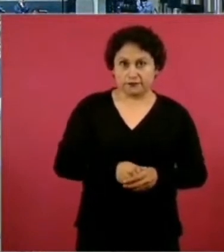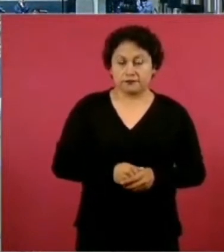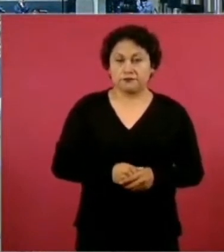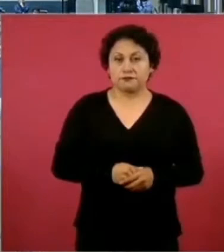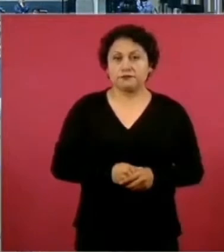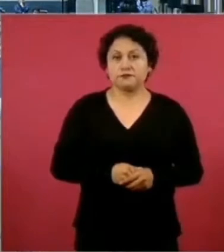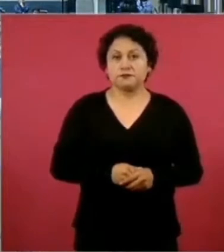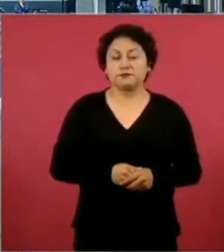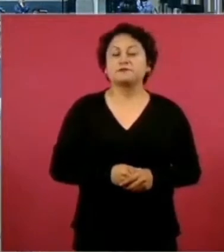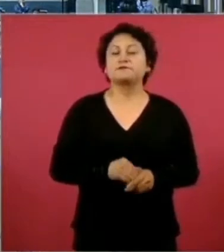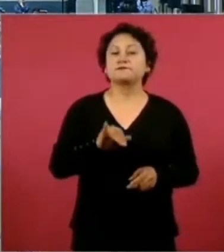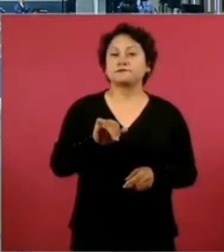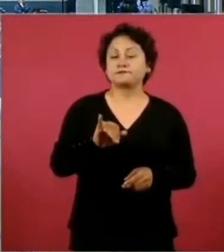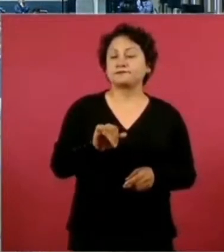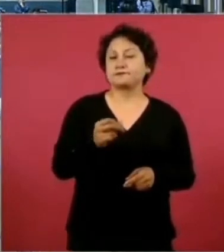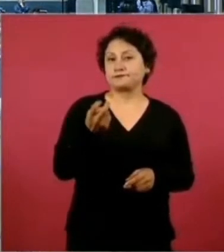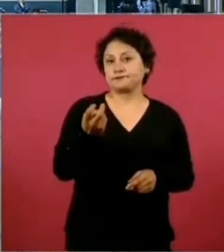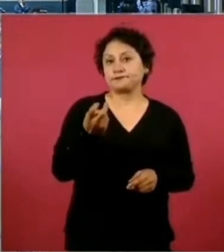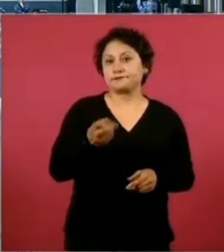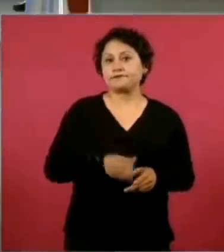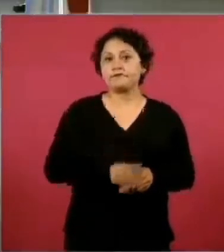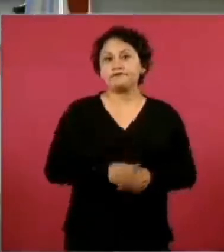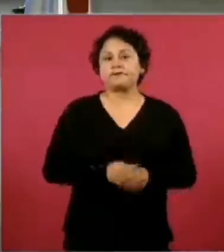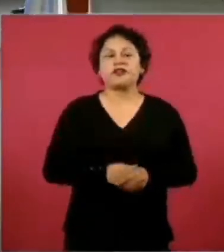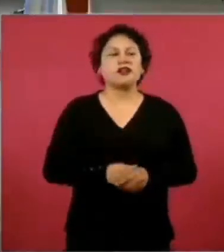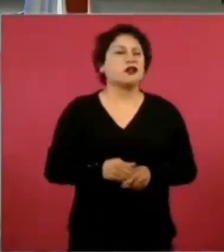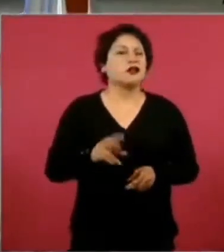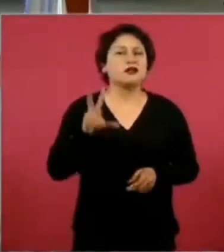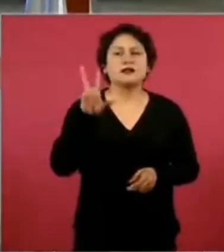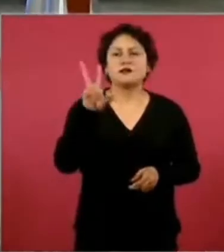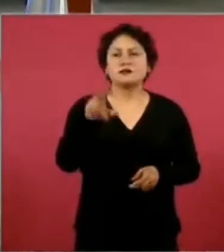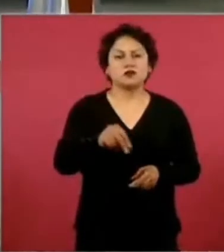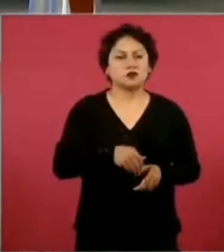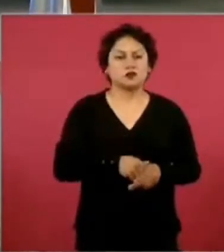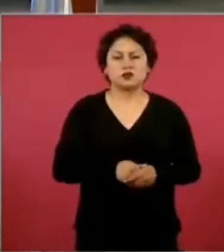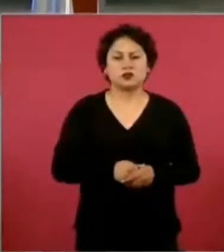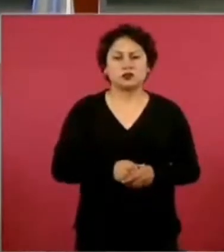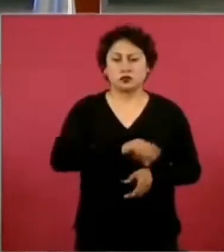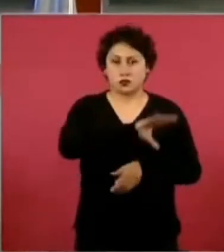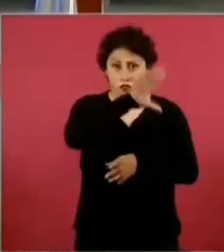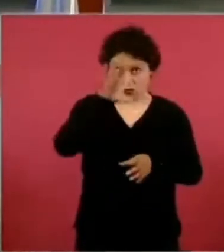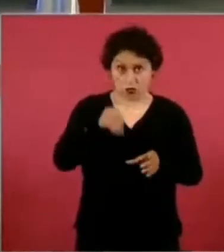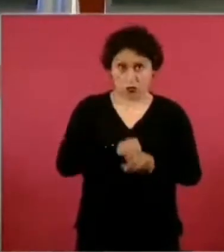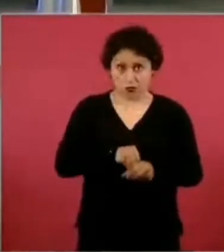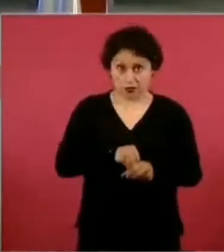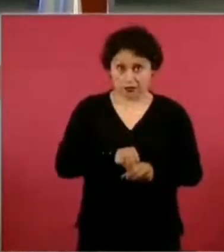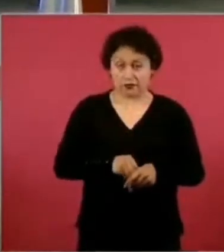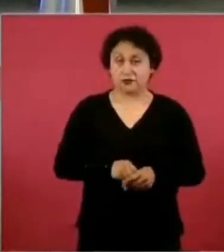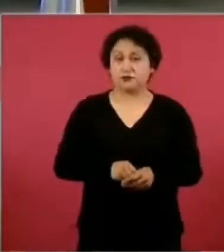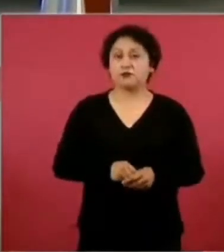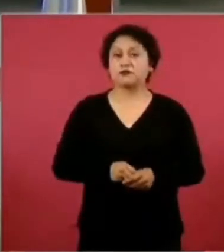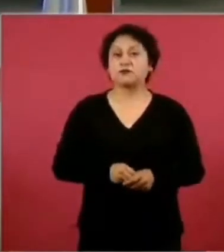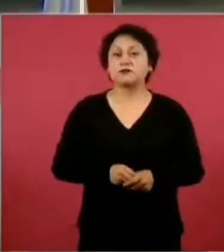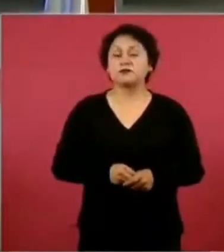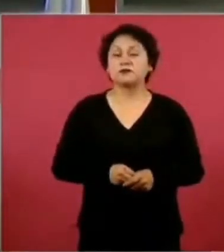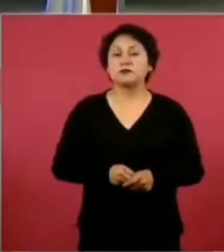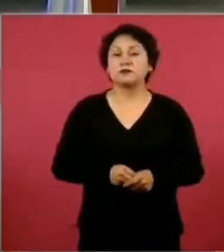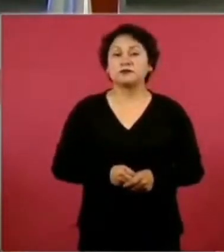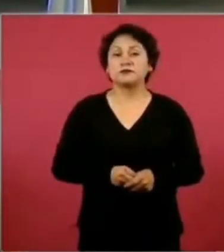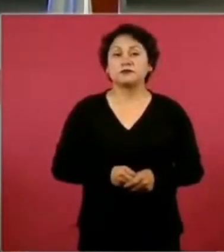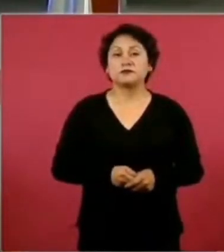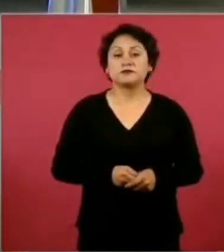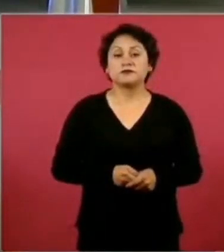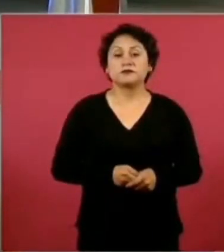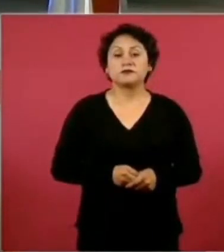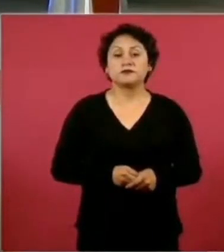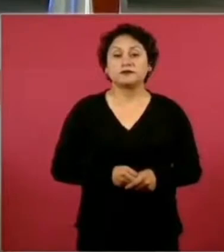¿Sí? Ah, no, es completo, ¿no? Sí, este es el completo de enero-septiembre de